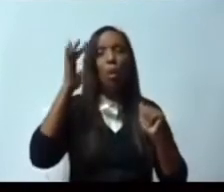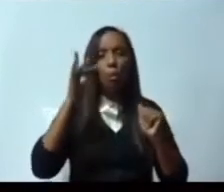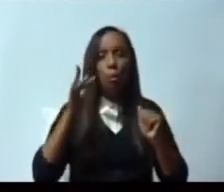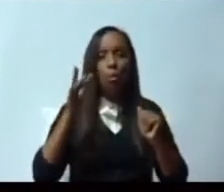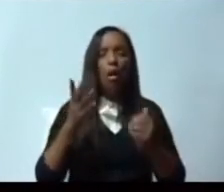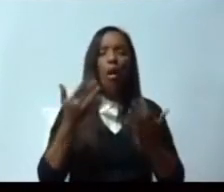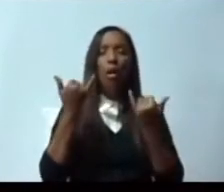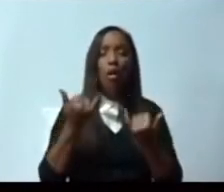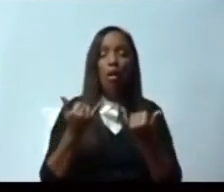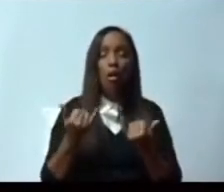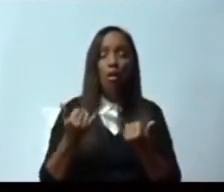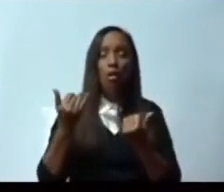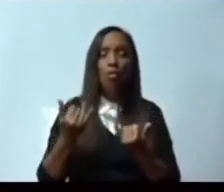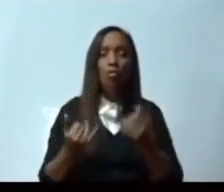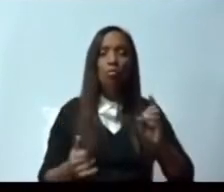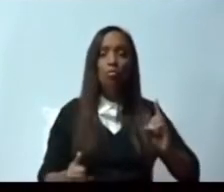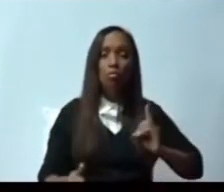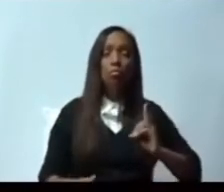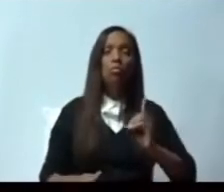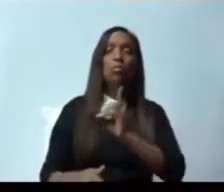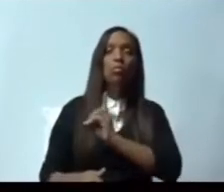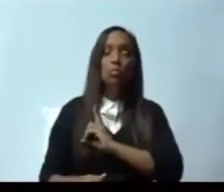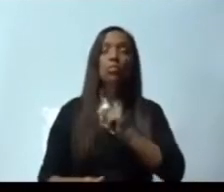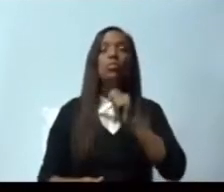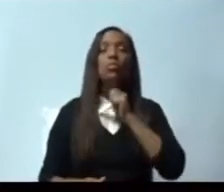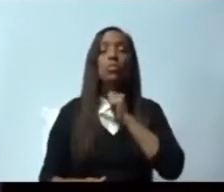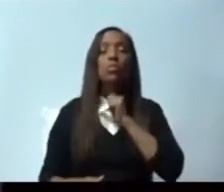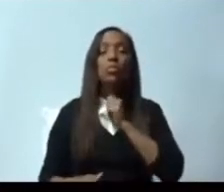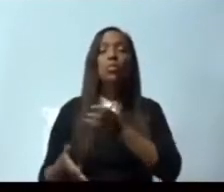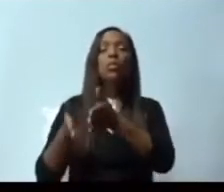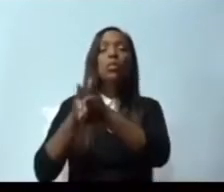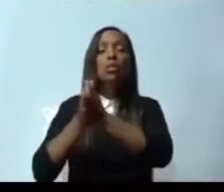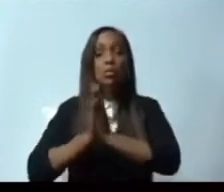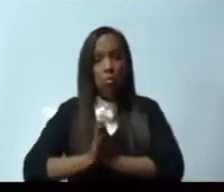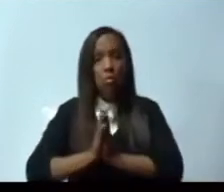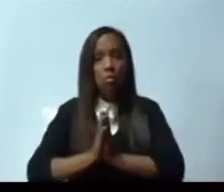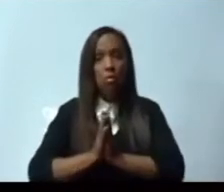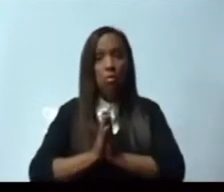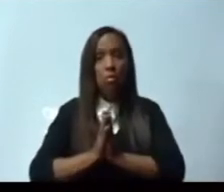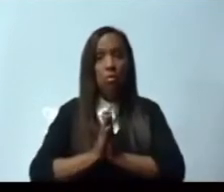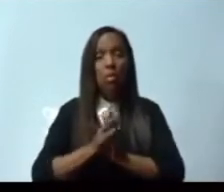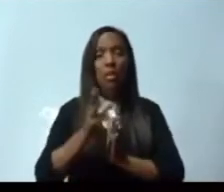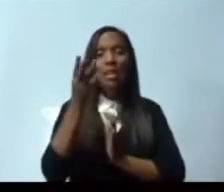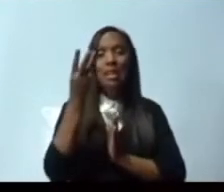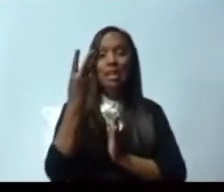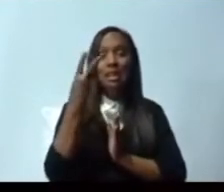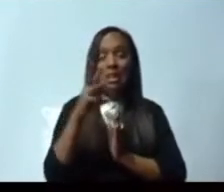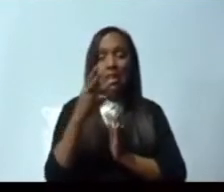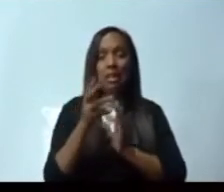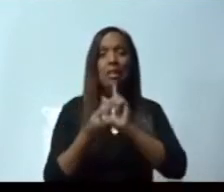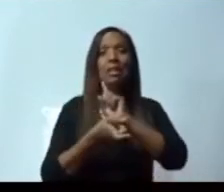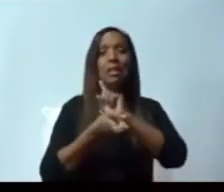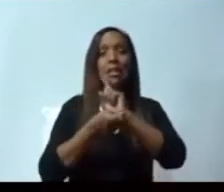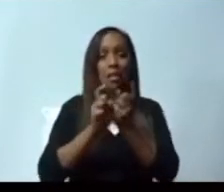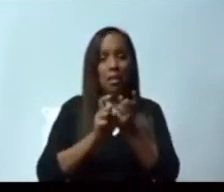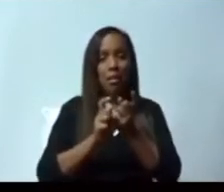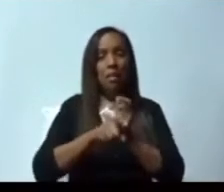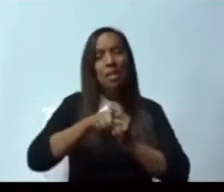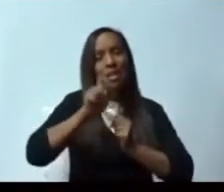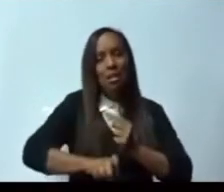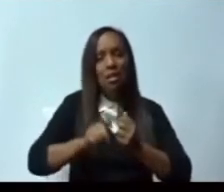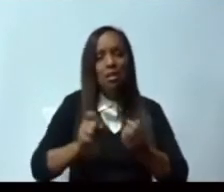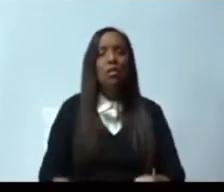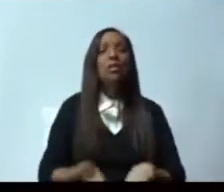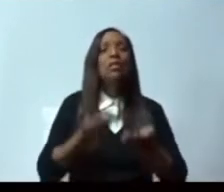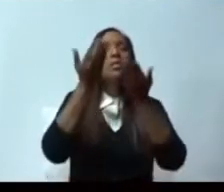que la someta, como sabemos completamente que lo hará, porque eso es lo que establece